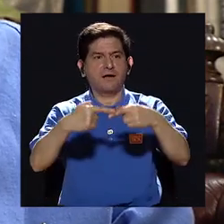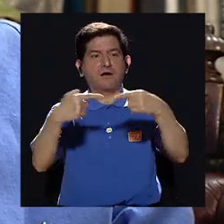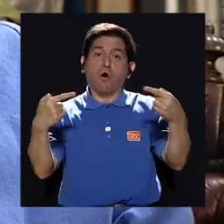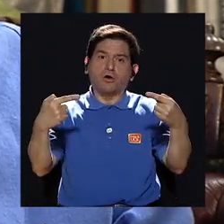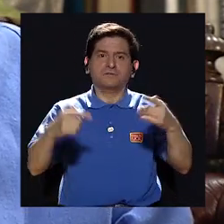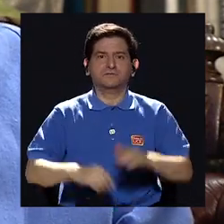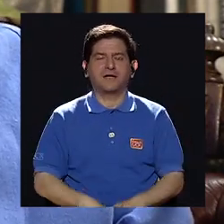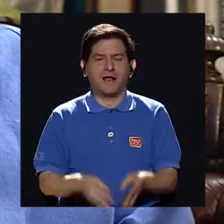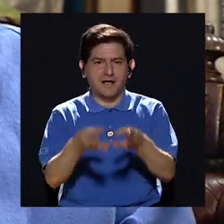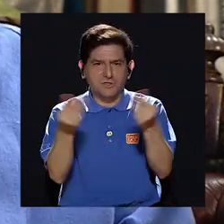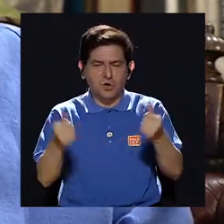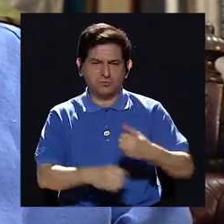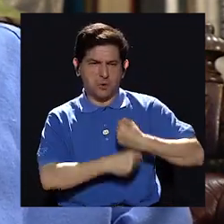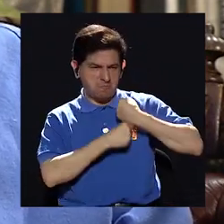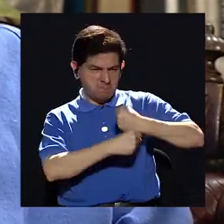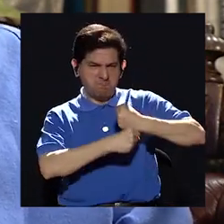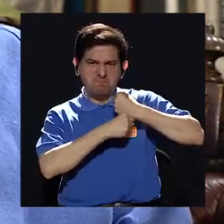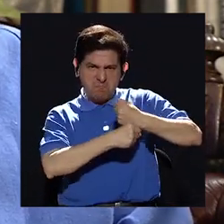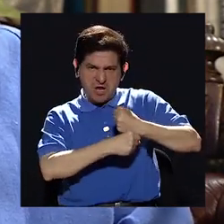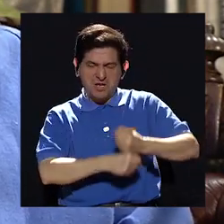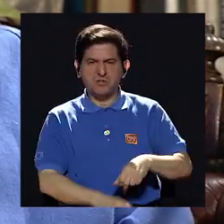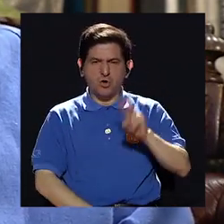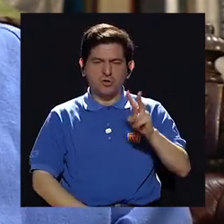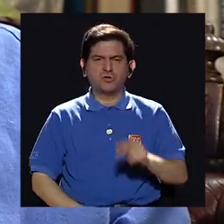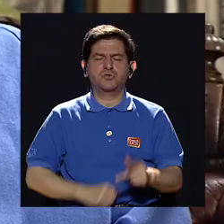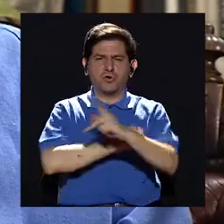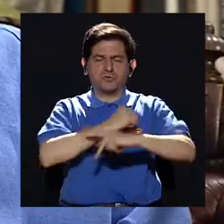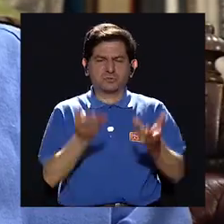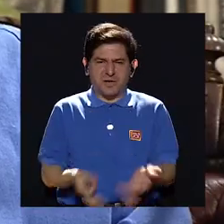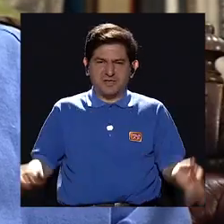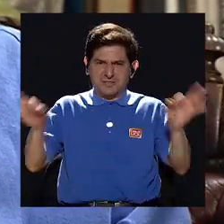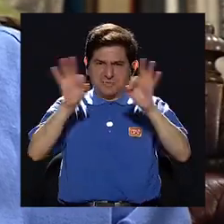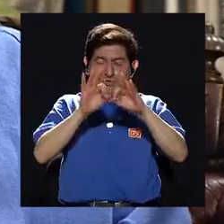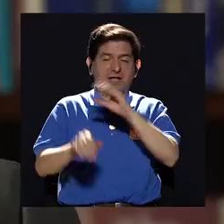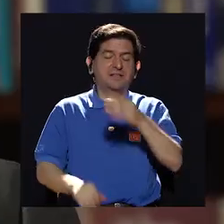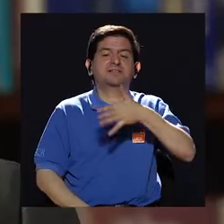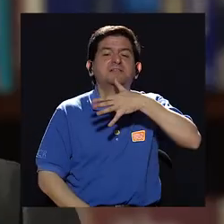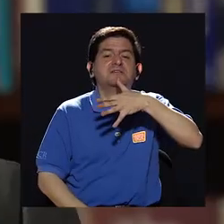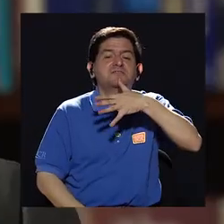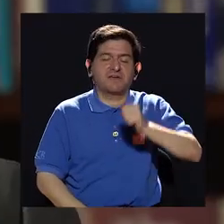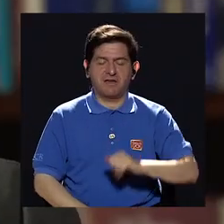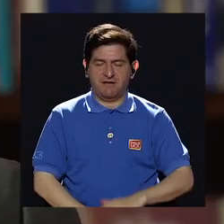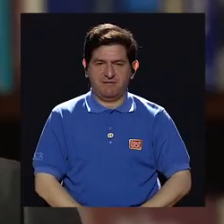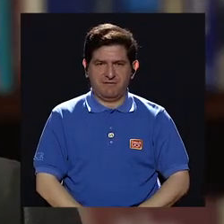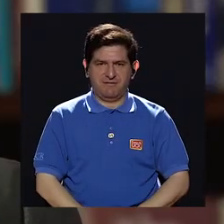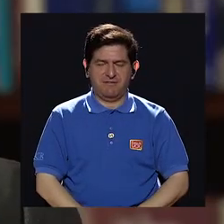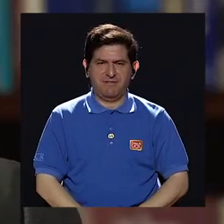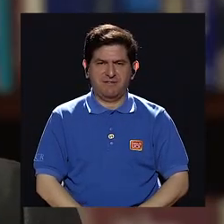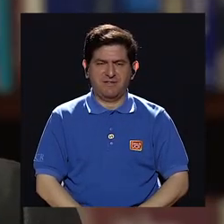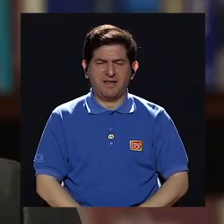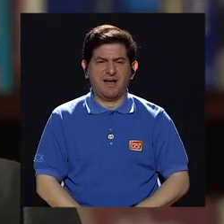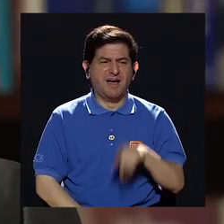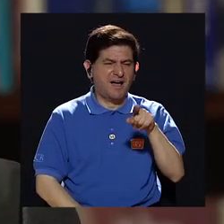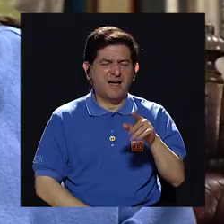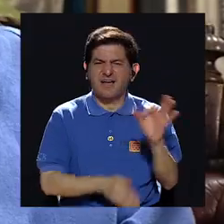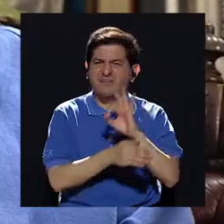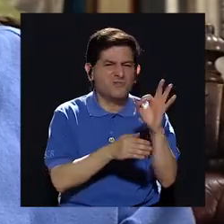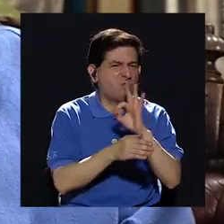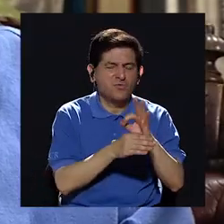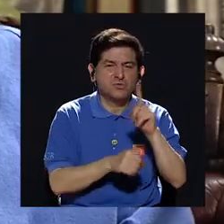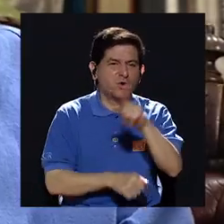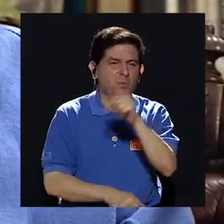la solución militar de las dos superpotencias y de Fidel Castro. Contadora fracasa